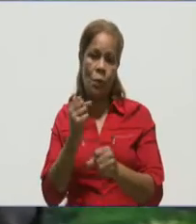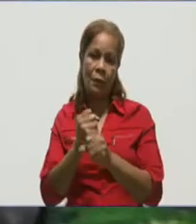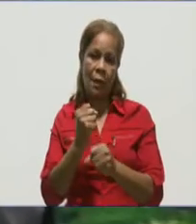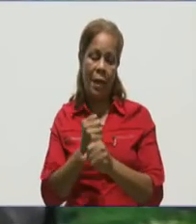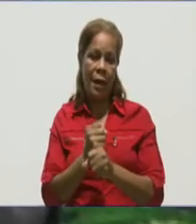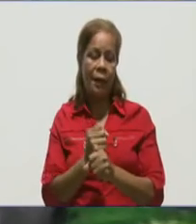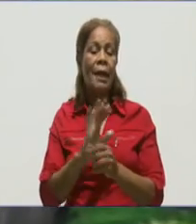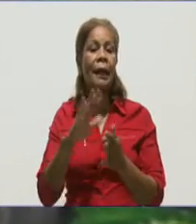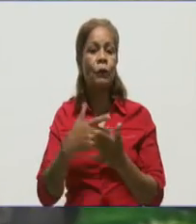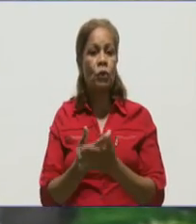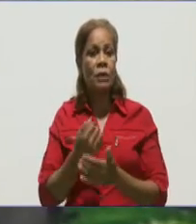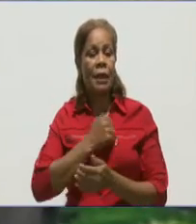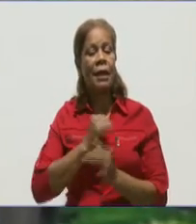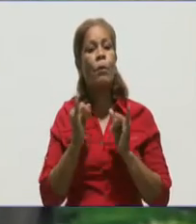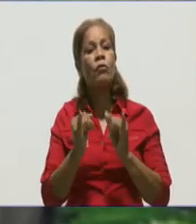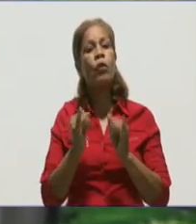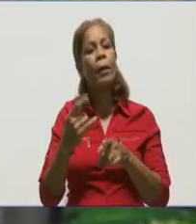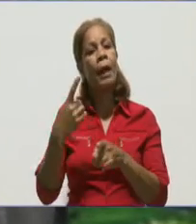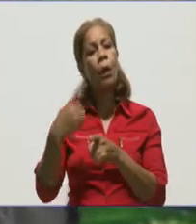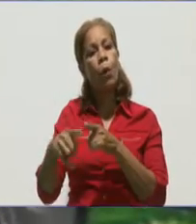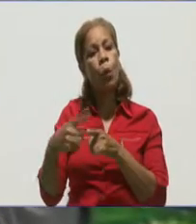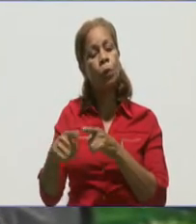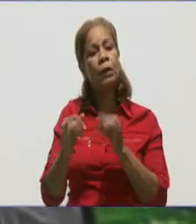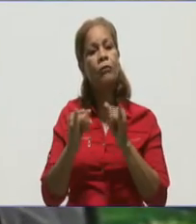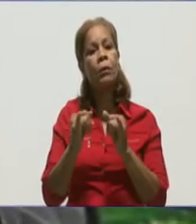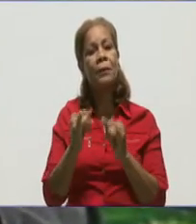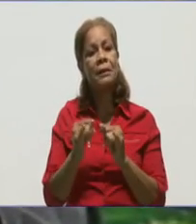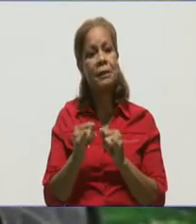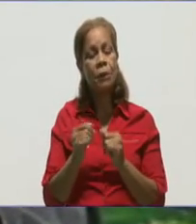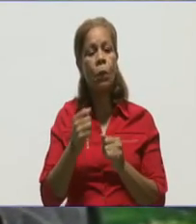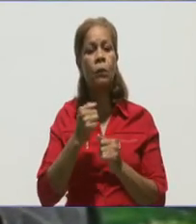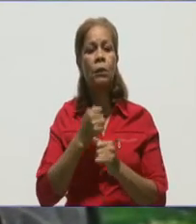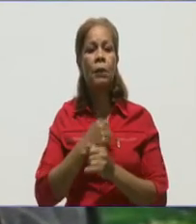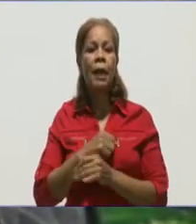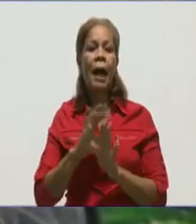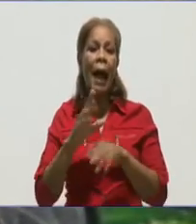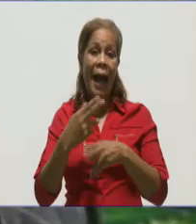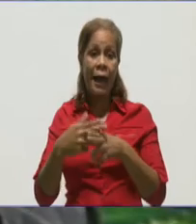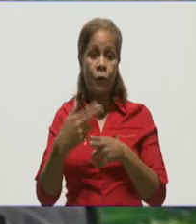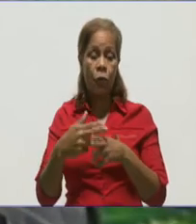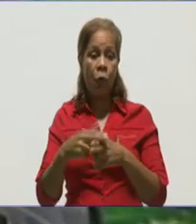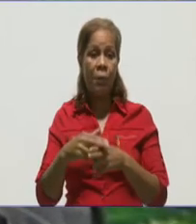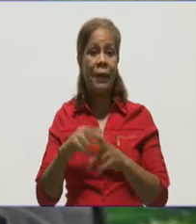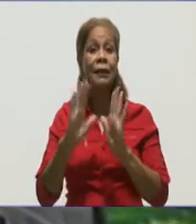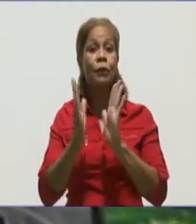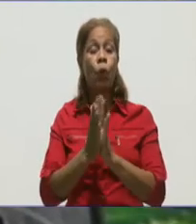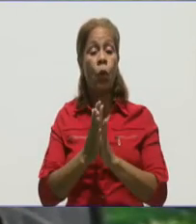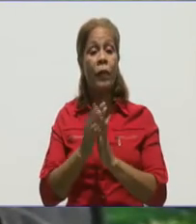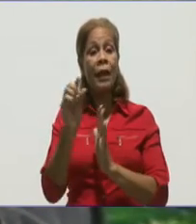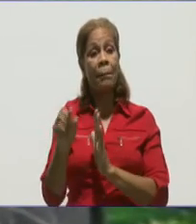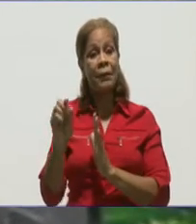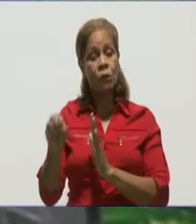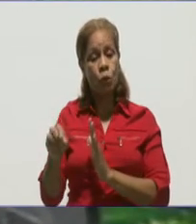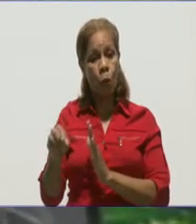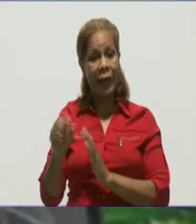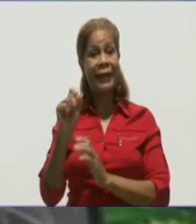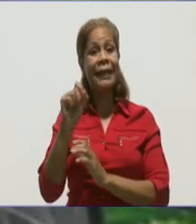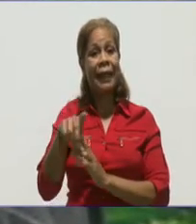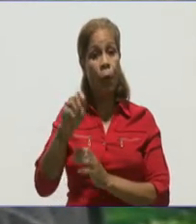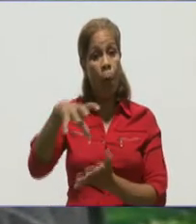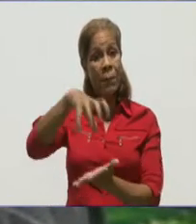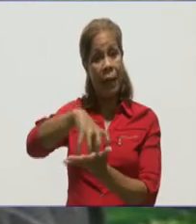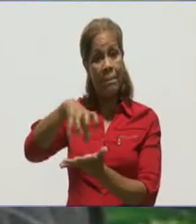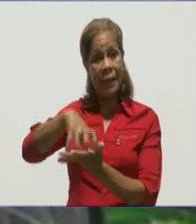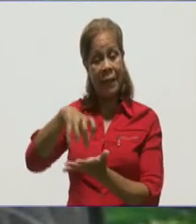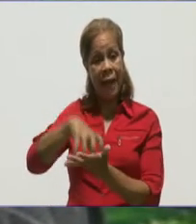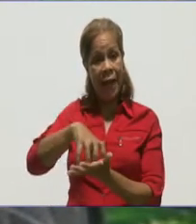de esta nota que nos hace llegar una televidente a nombre de los compañeros que compran en la redonda mercado la redonda de la ciudad de vayamos